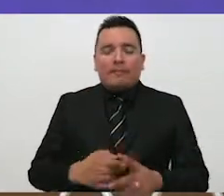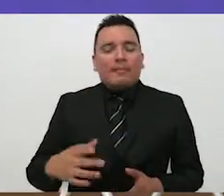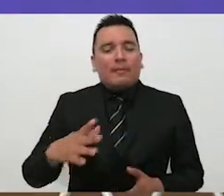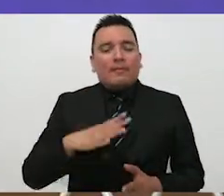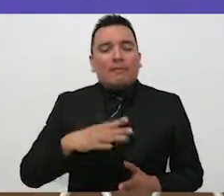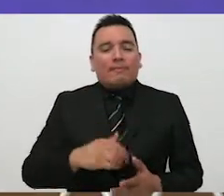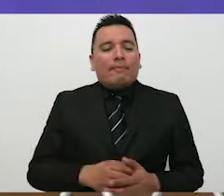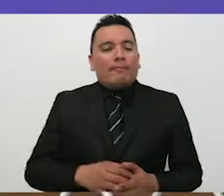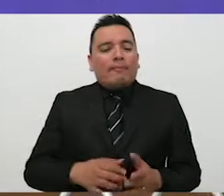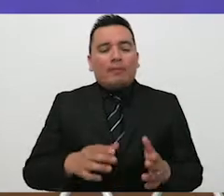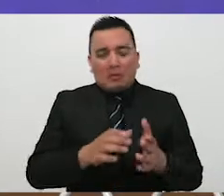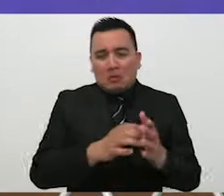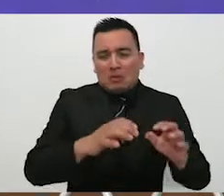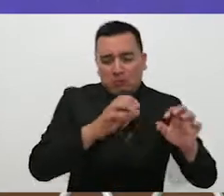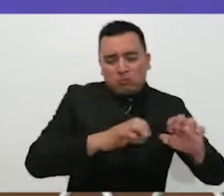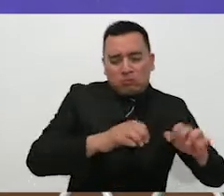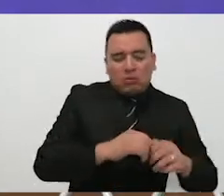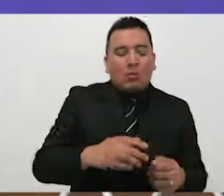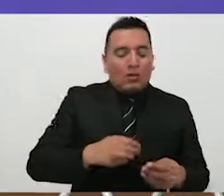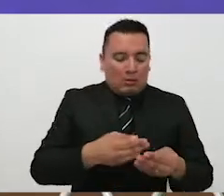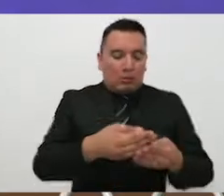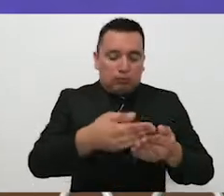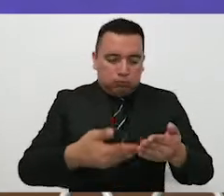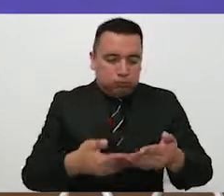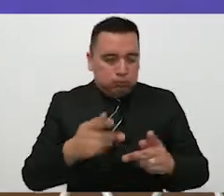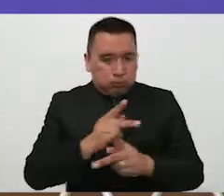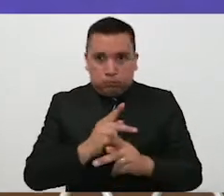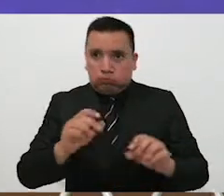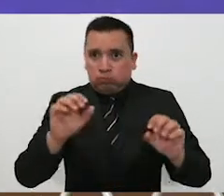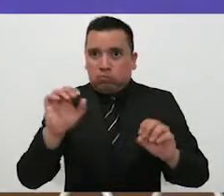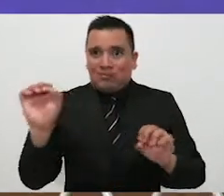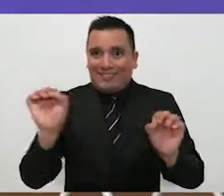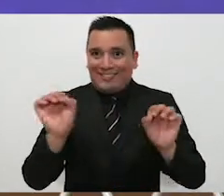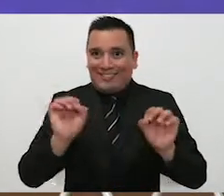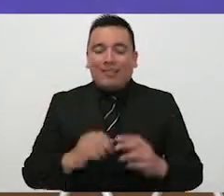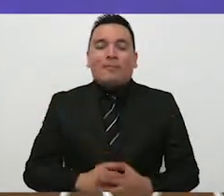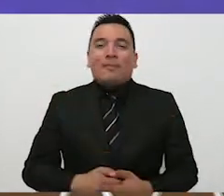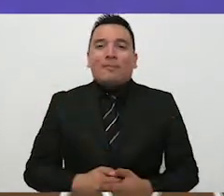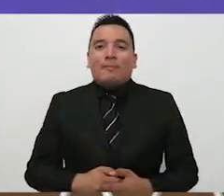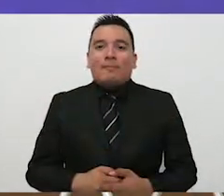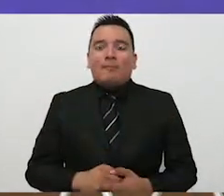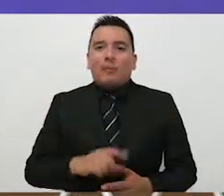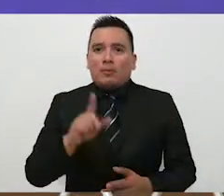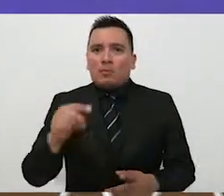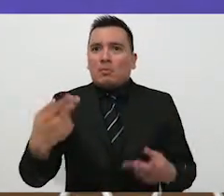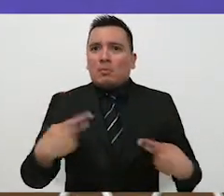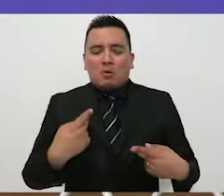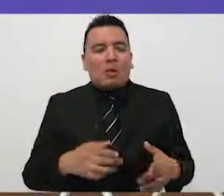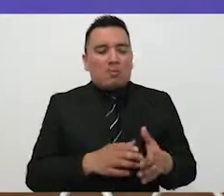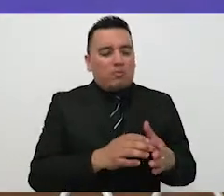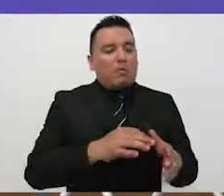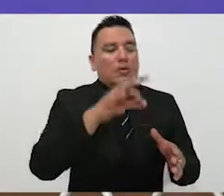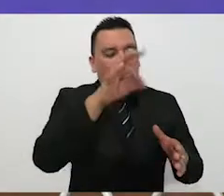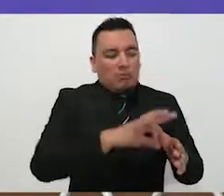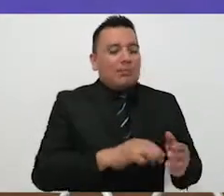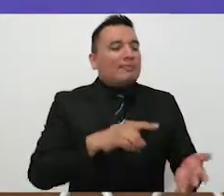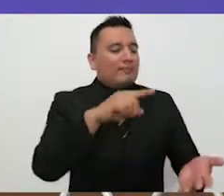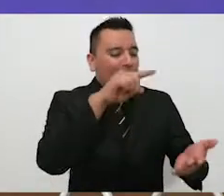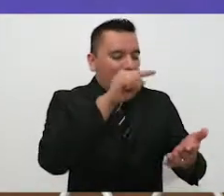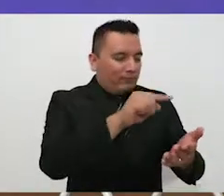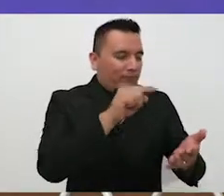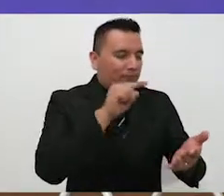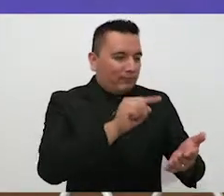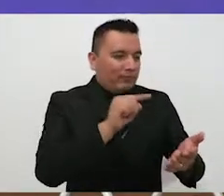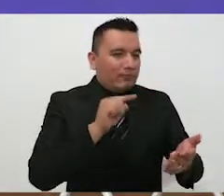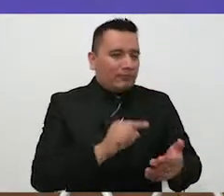lo que es la constancia de que todo está en cero. Y entonces, se vota para ya elegir a los puestos que van a llevar todos